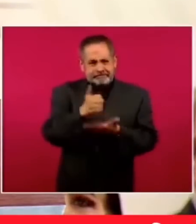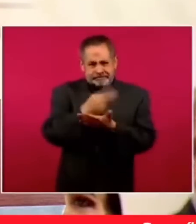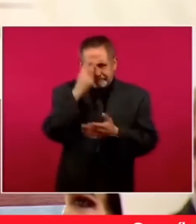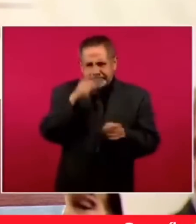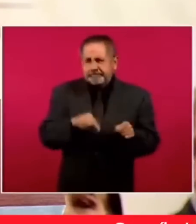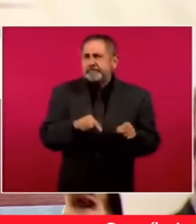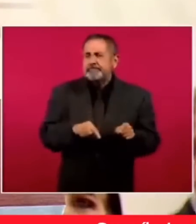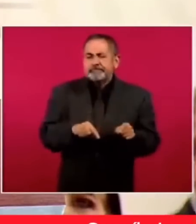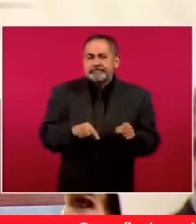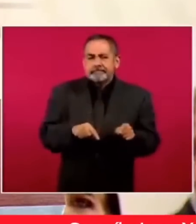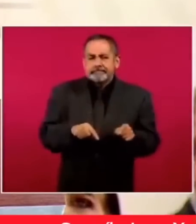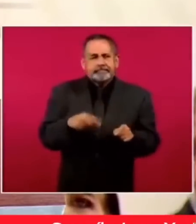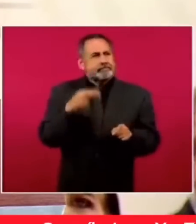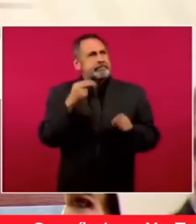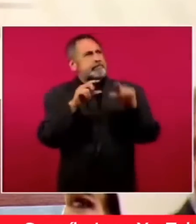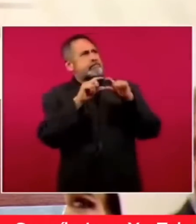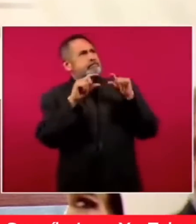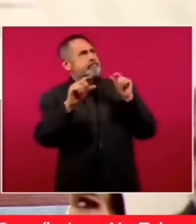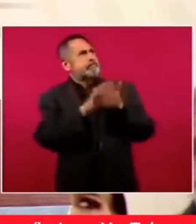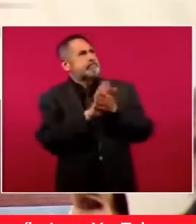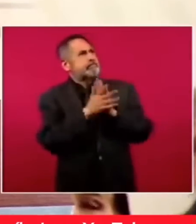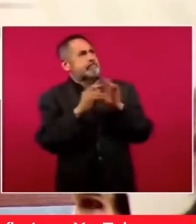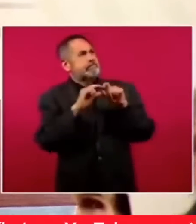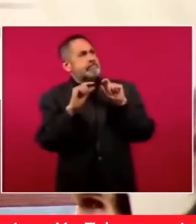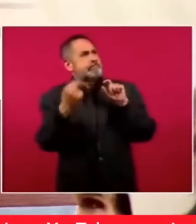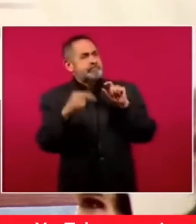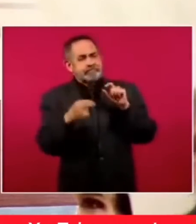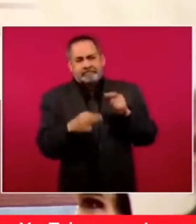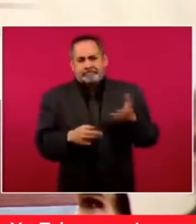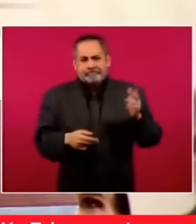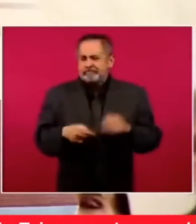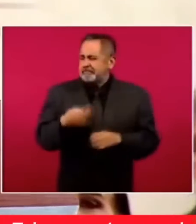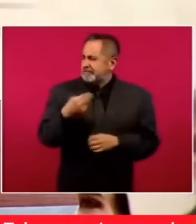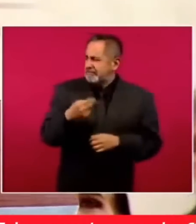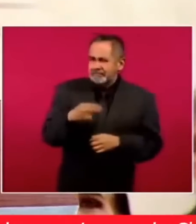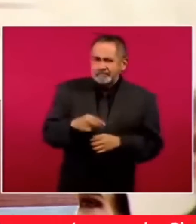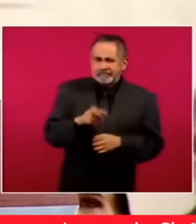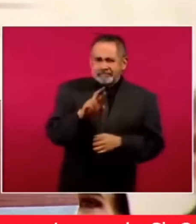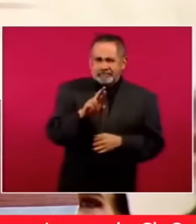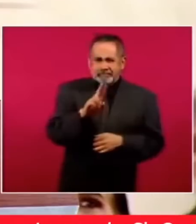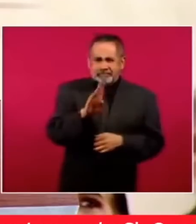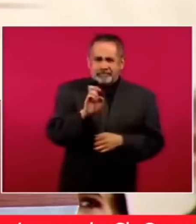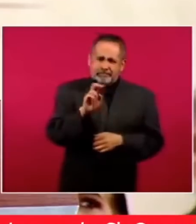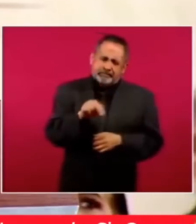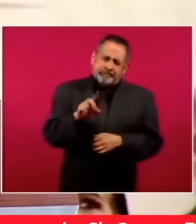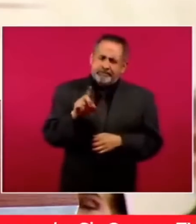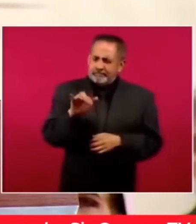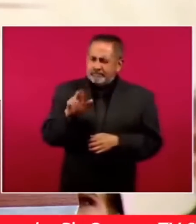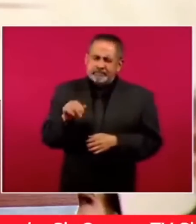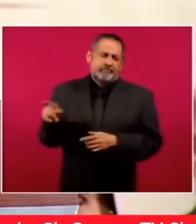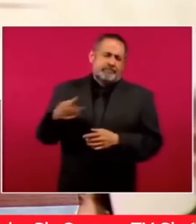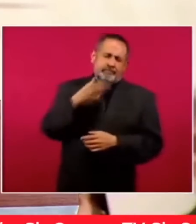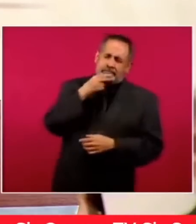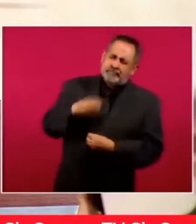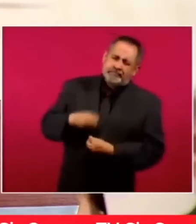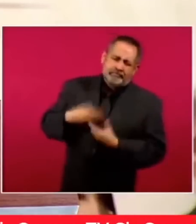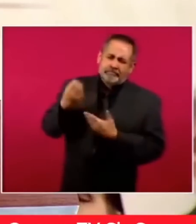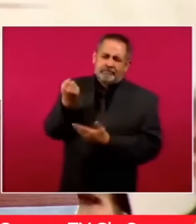que deberían de cambiar el nombre porque se llama Rubén Darío, imagínense, gran poeta